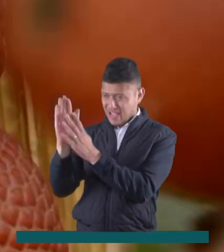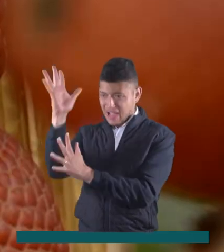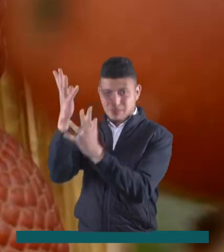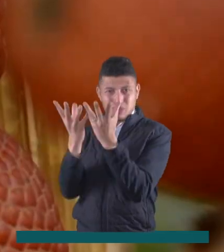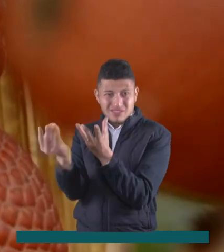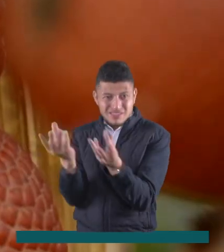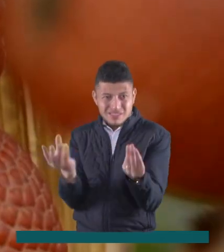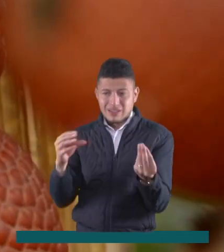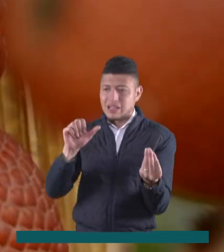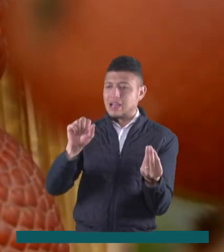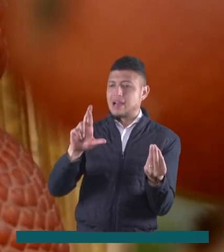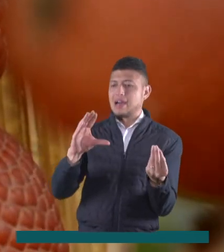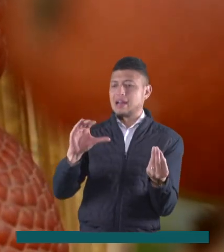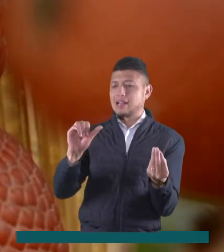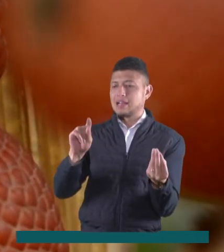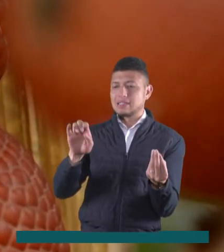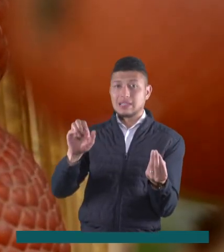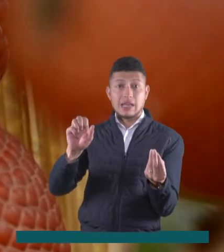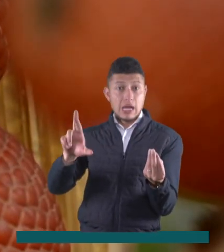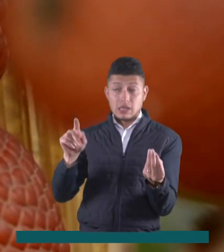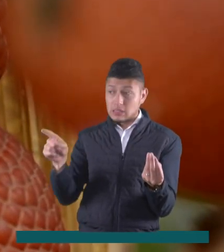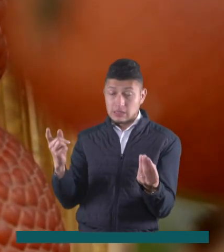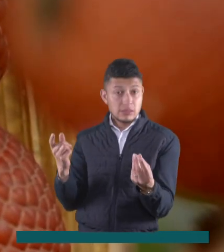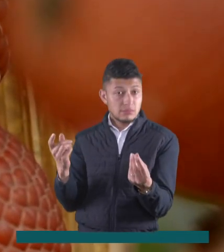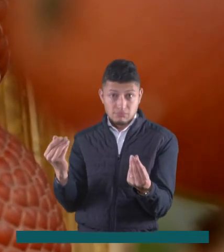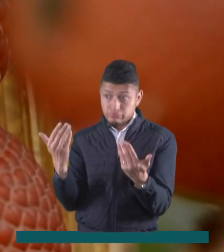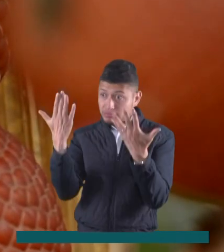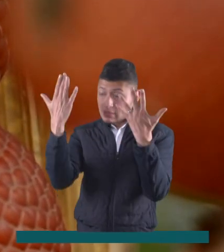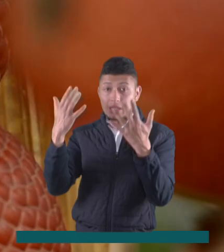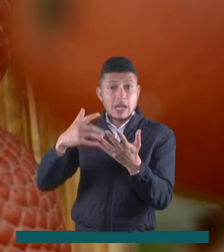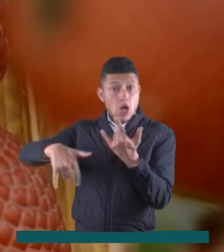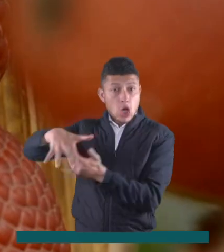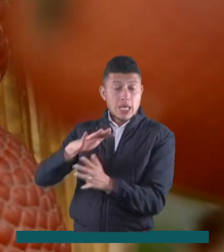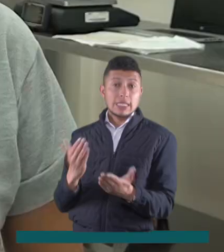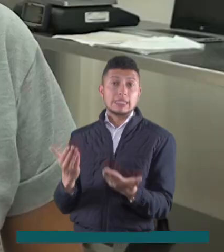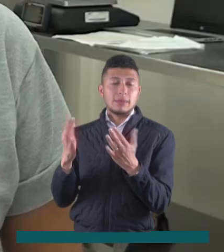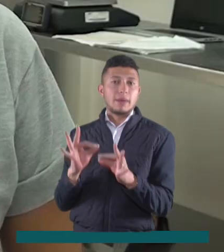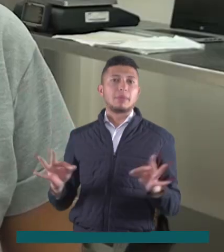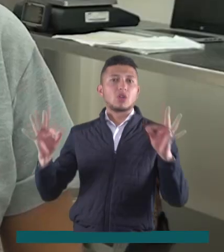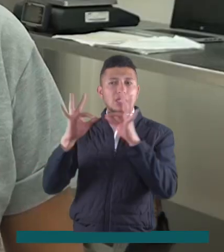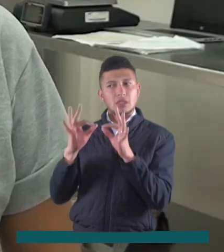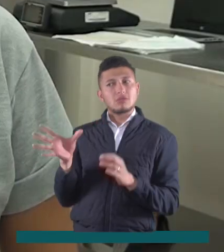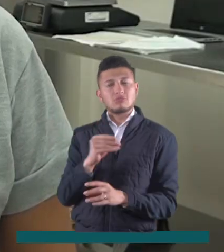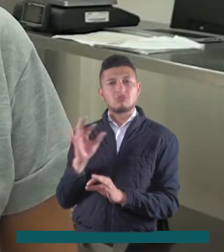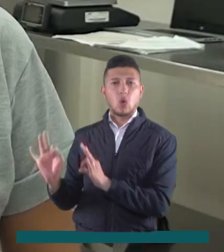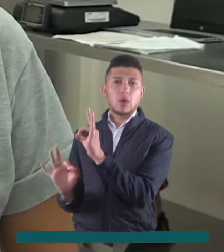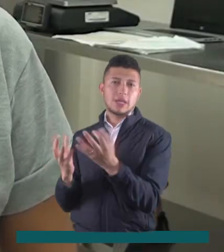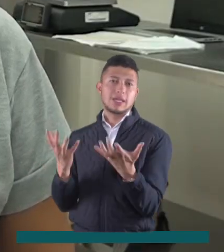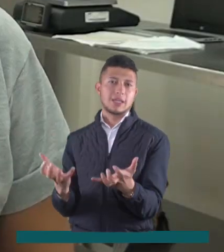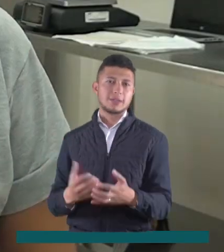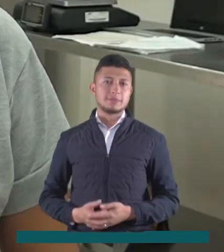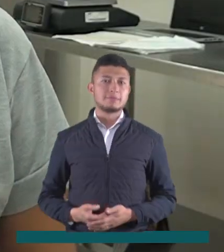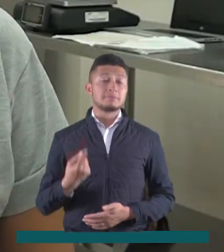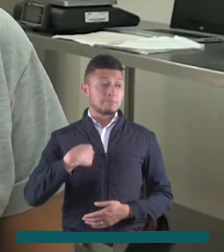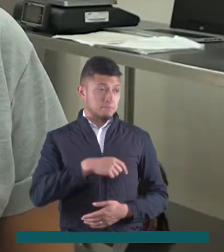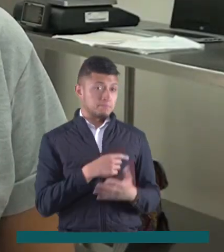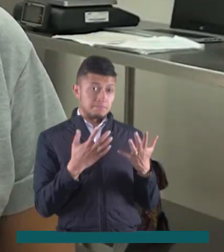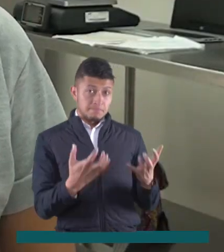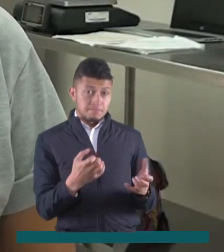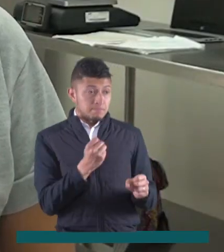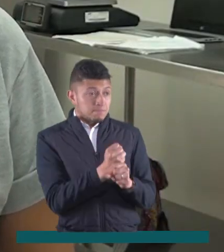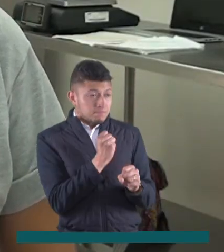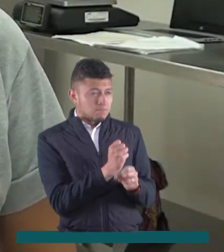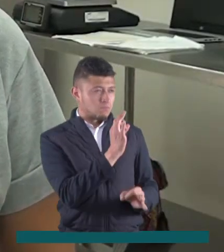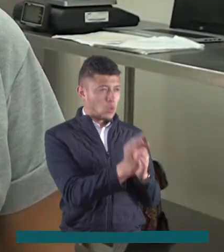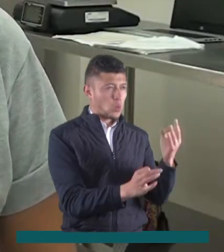considerada una especie de gran valor ecológico por lo que muchos buscan protegerla. Estamos en este momento trabajando trabajando en la conservación de